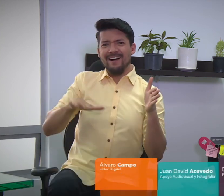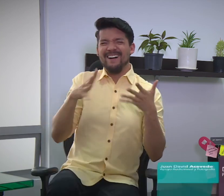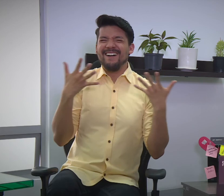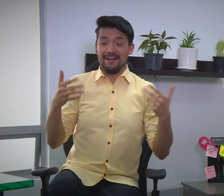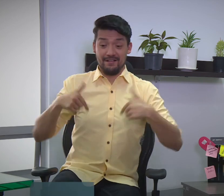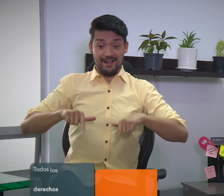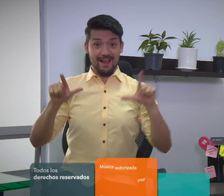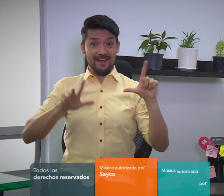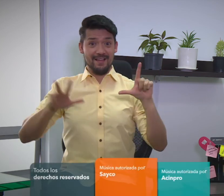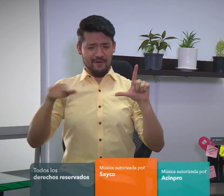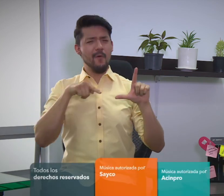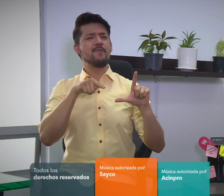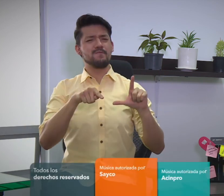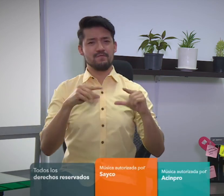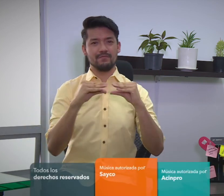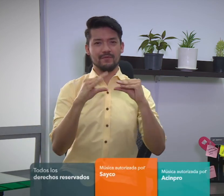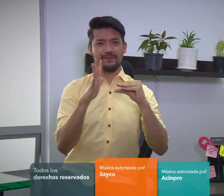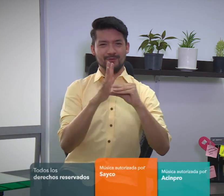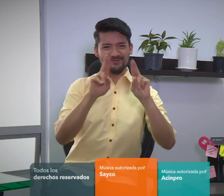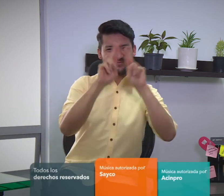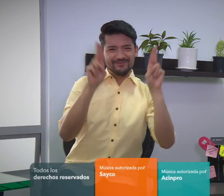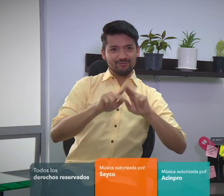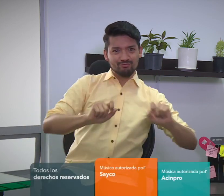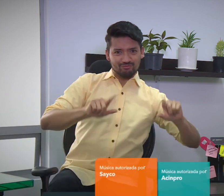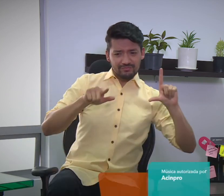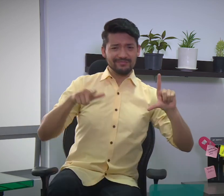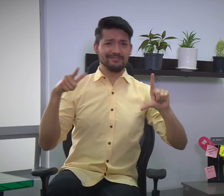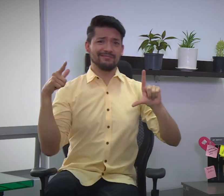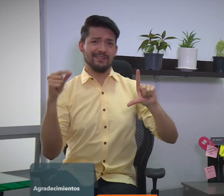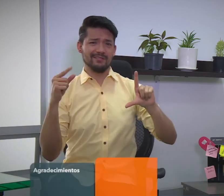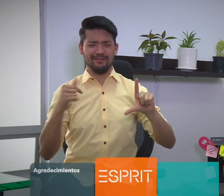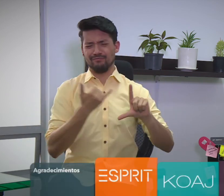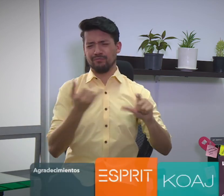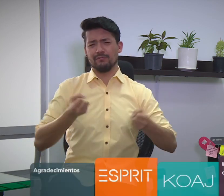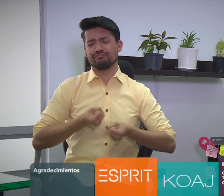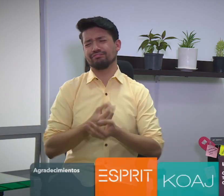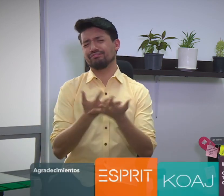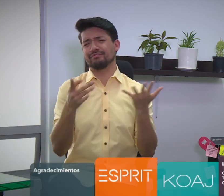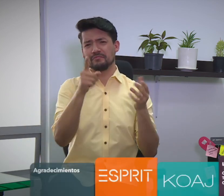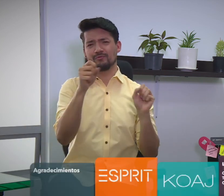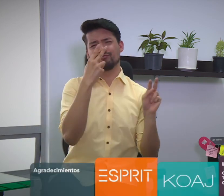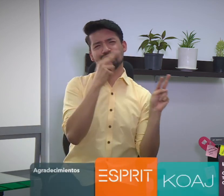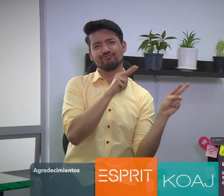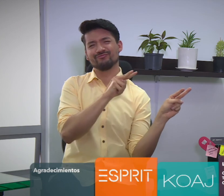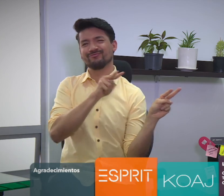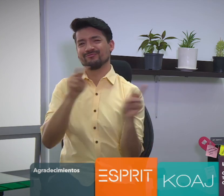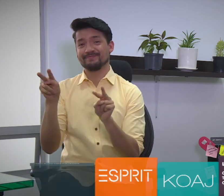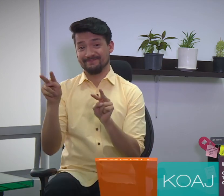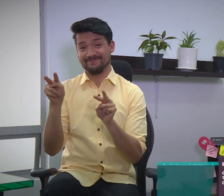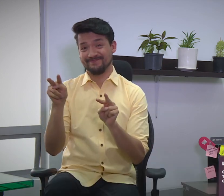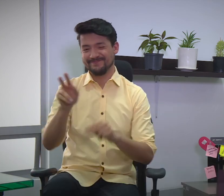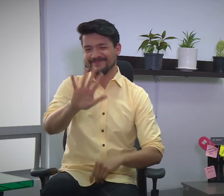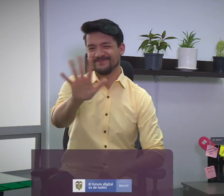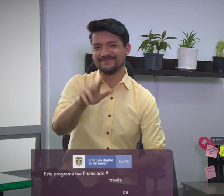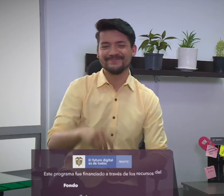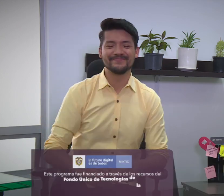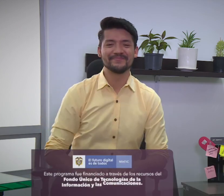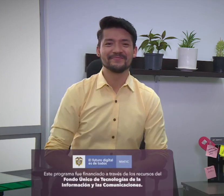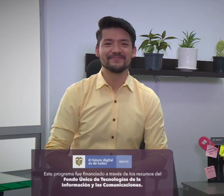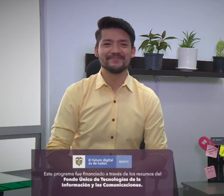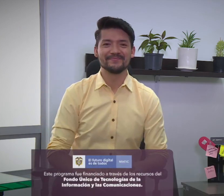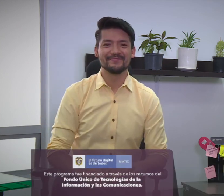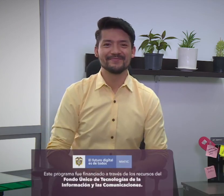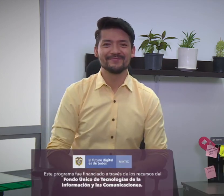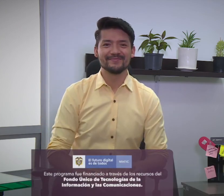Además, los invitamos a sumergirse en el Universo 13 desde todas nuestras plataformas digitales. Hasta